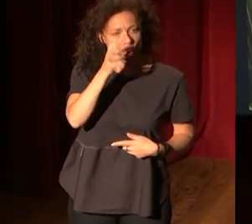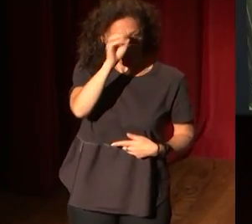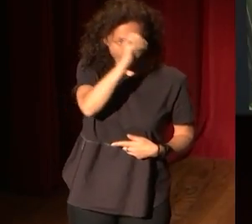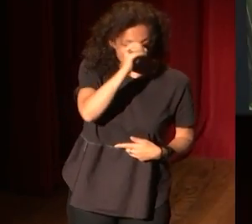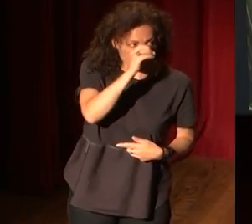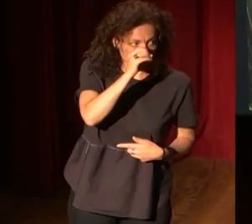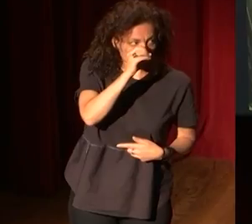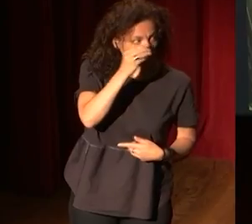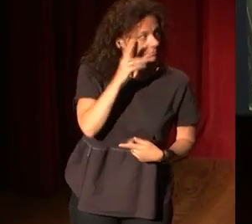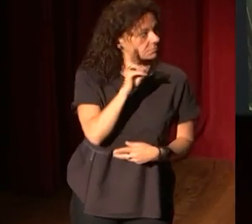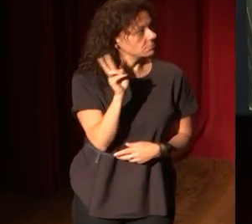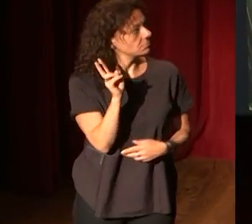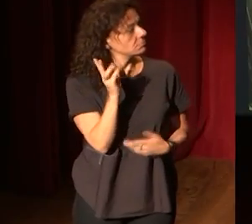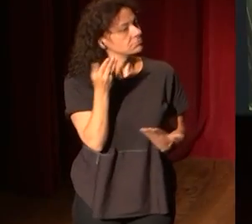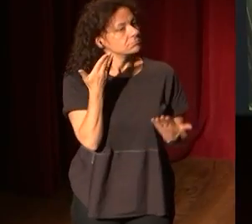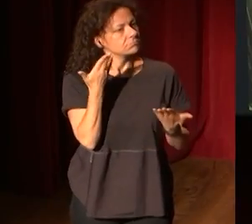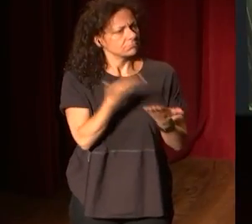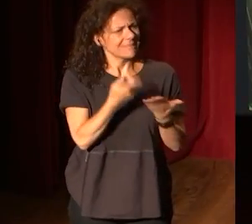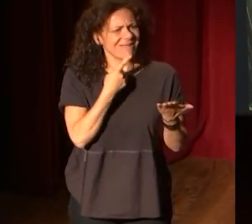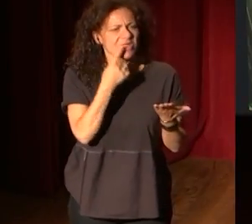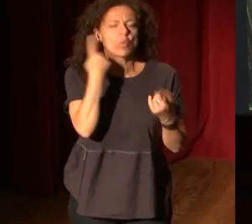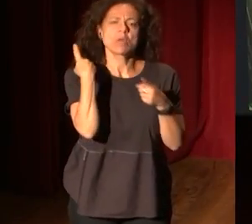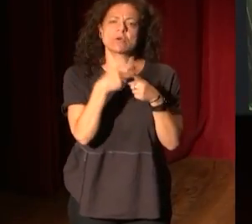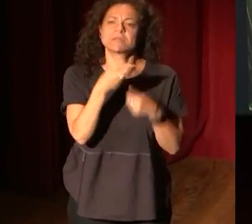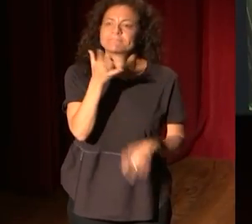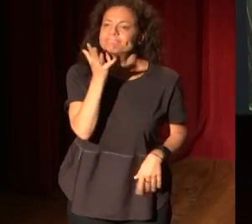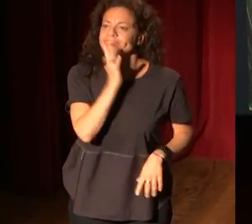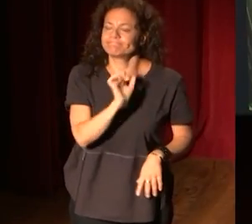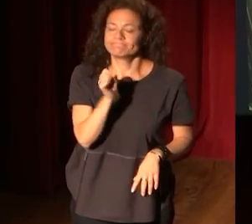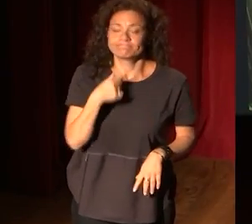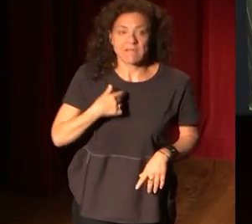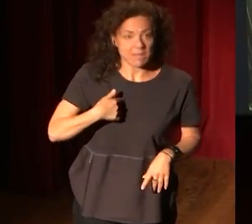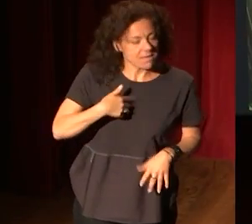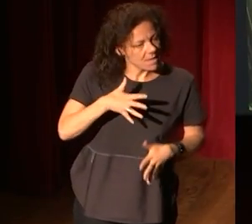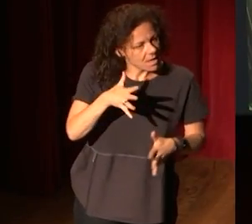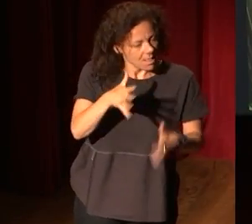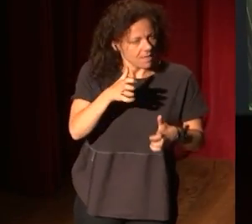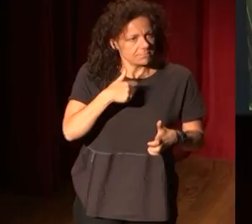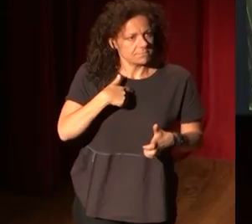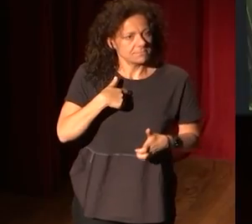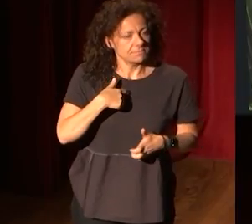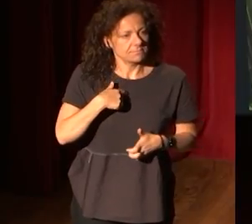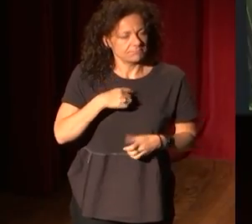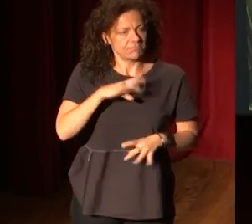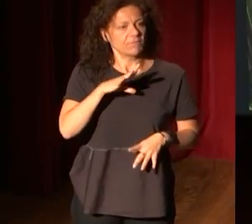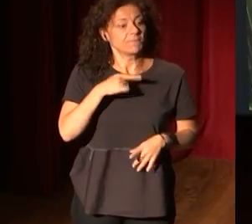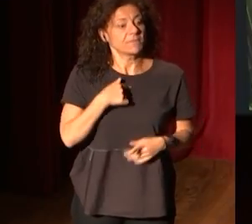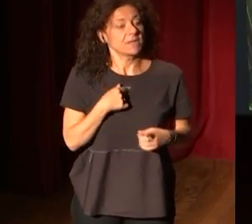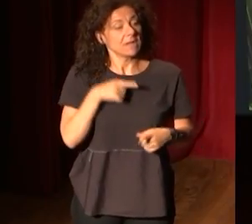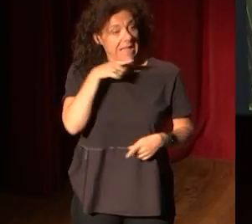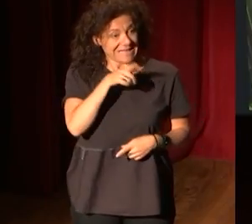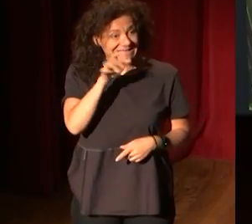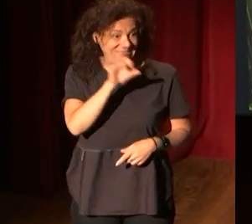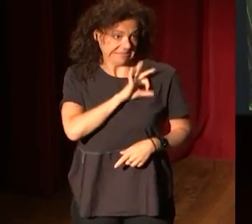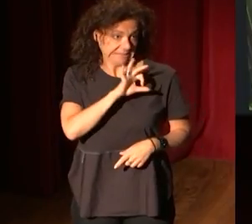hizo así y dijo una cosa fascinante y que a mí me, francamente, me impactó, que es decir, estas señoras